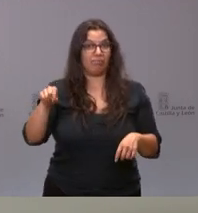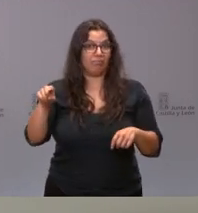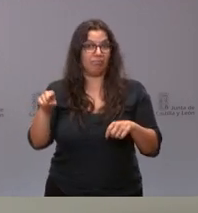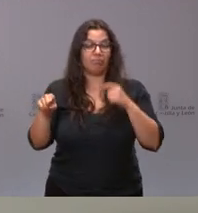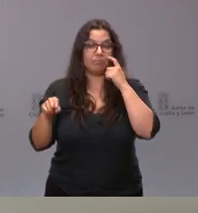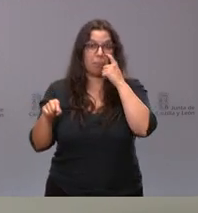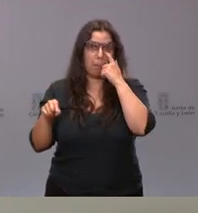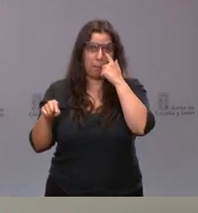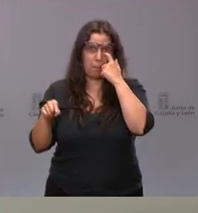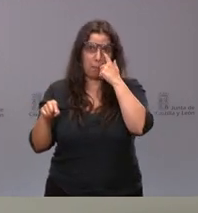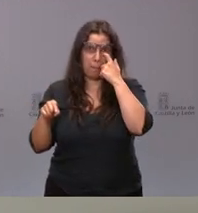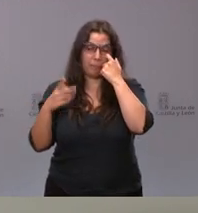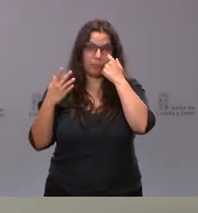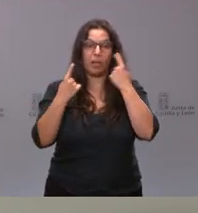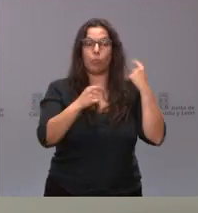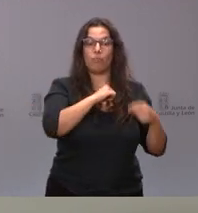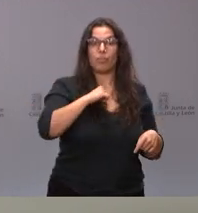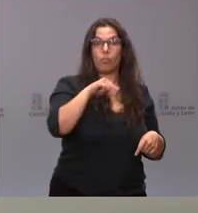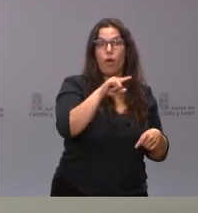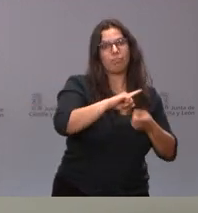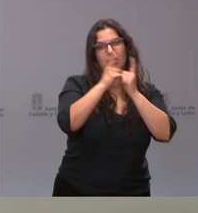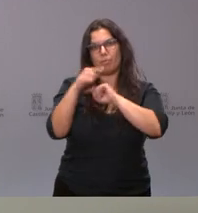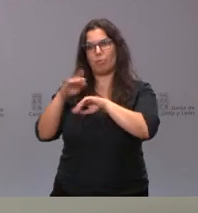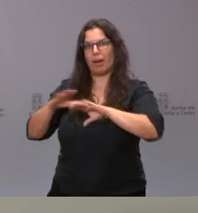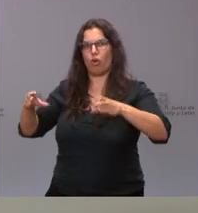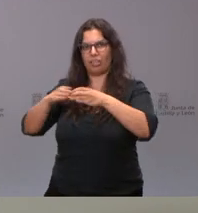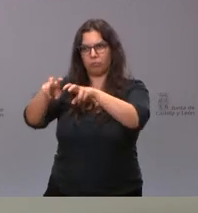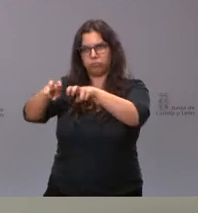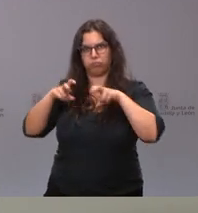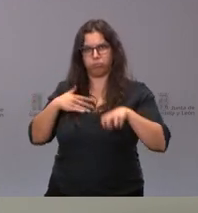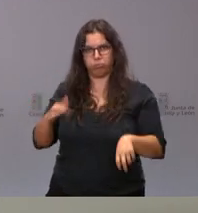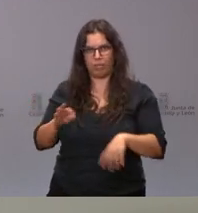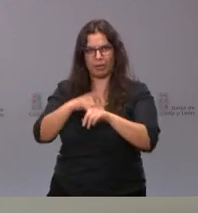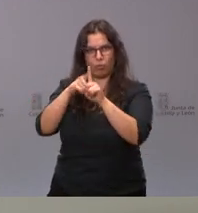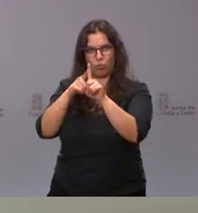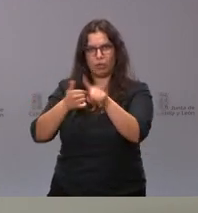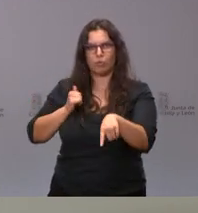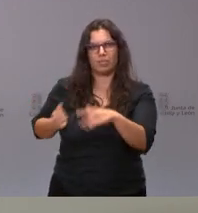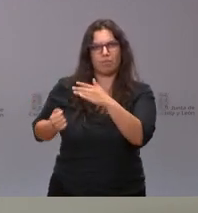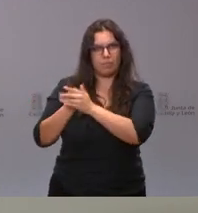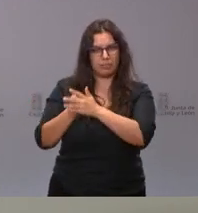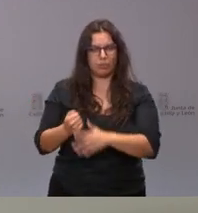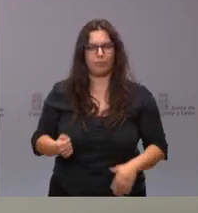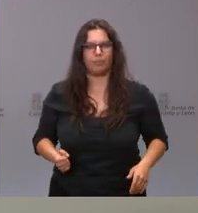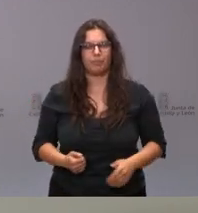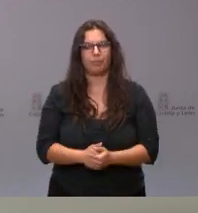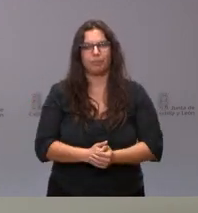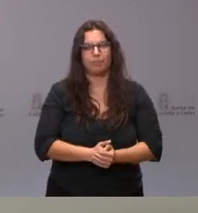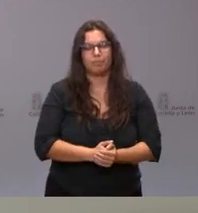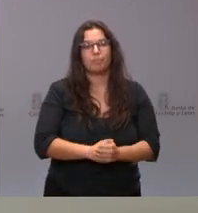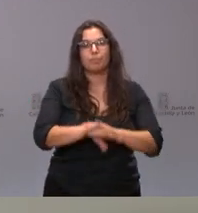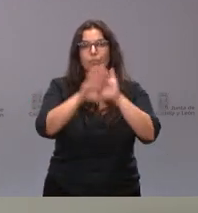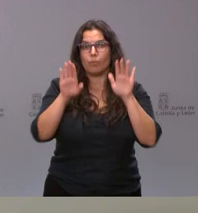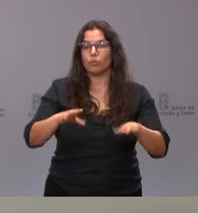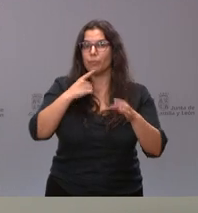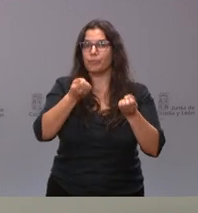algunas de la carácter individual también pasan a ser de ámbito colectivo para la mejor utilización de los mismos. Y, finalmente, informarles